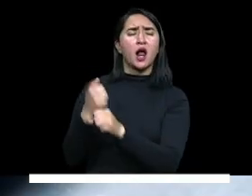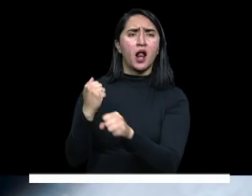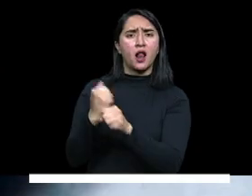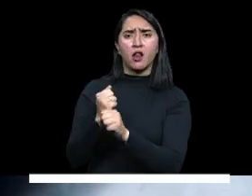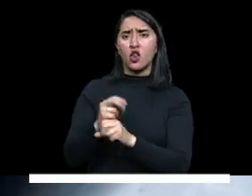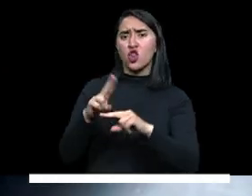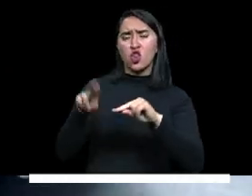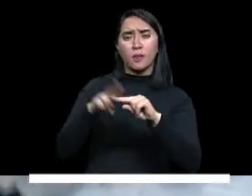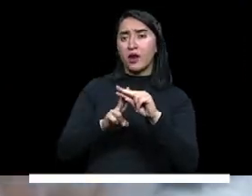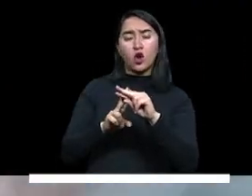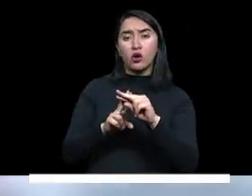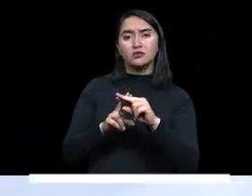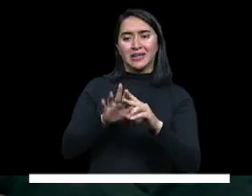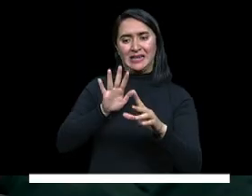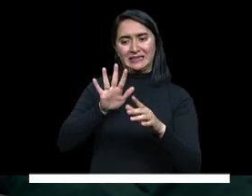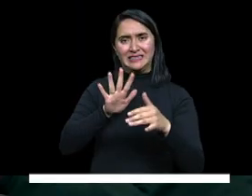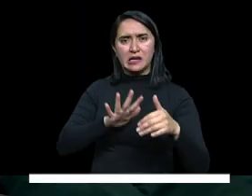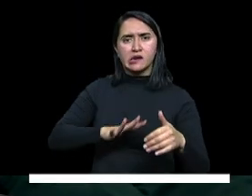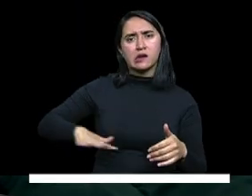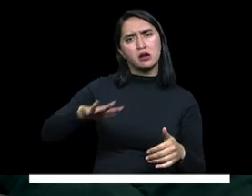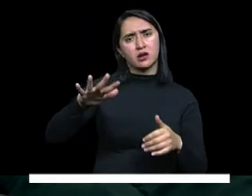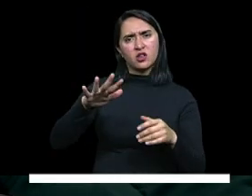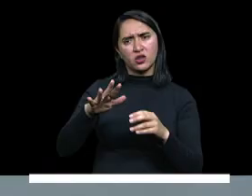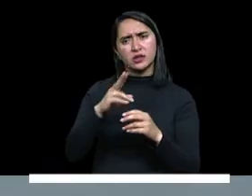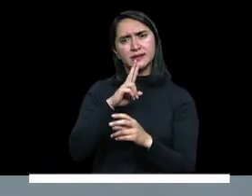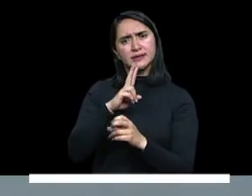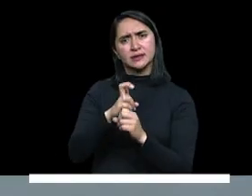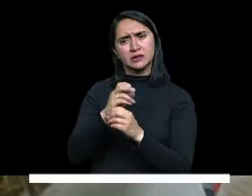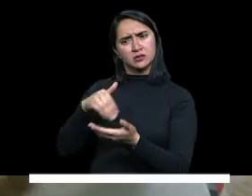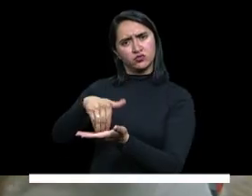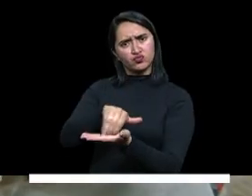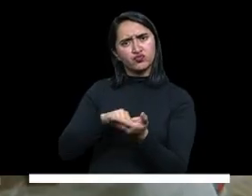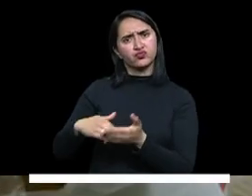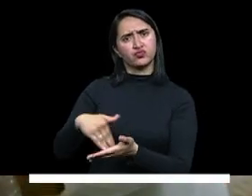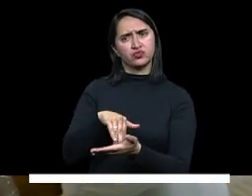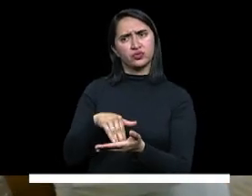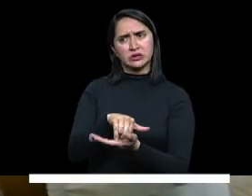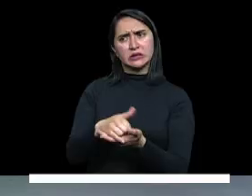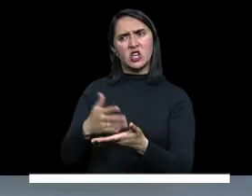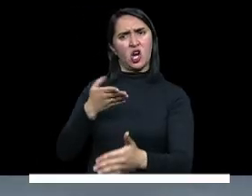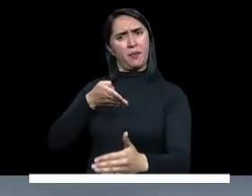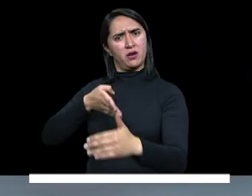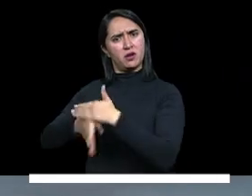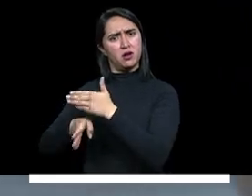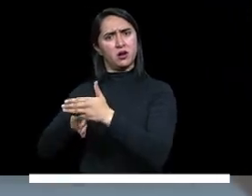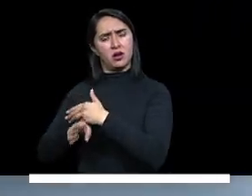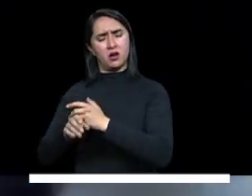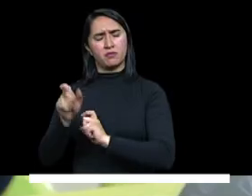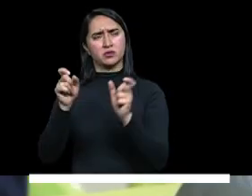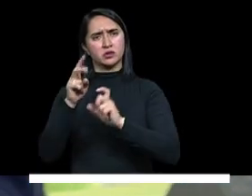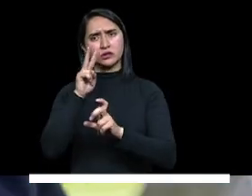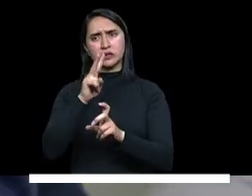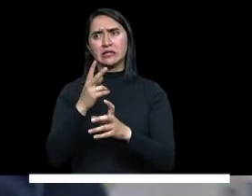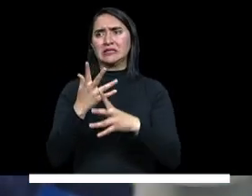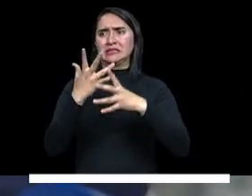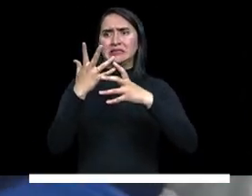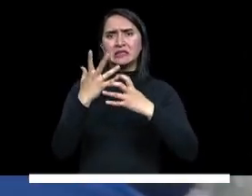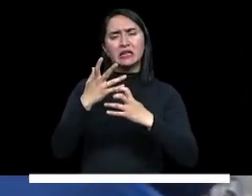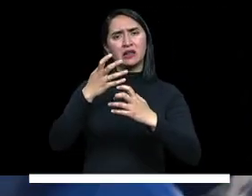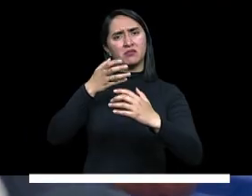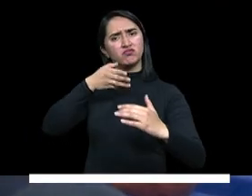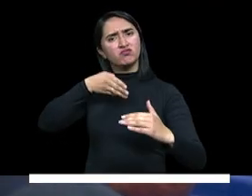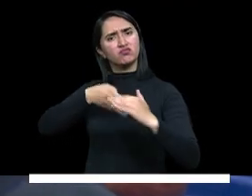ahora en las regiones más vulnerables, las personas que más están interesadas en garantizar la